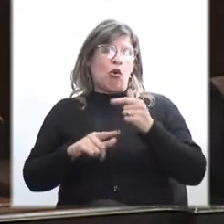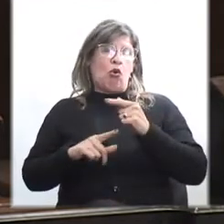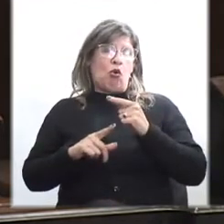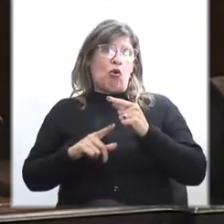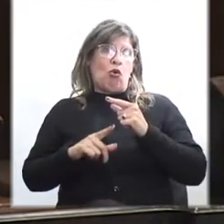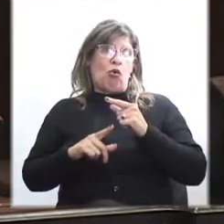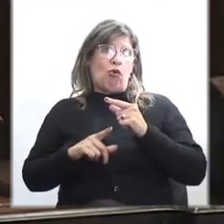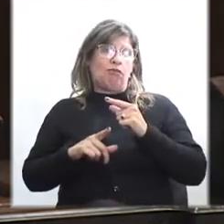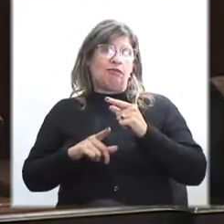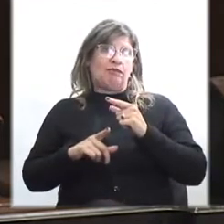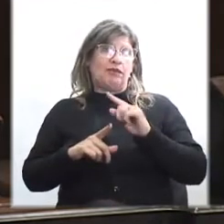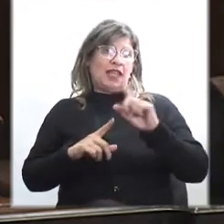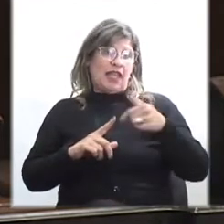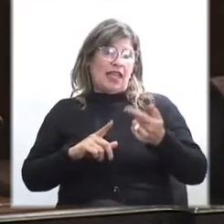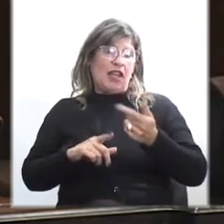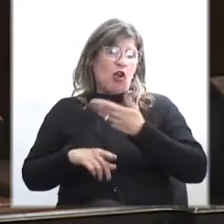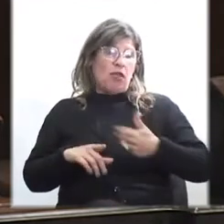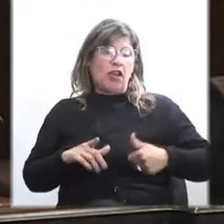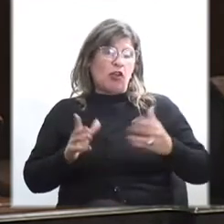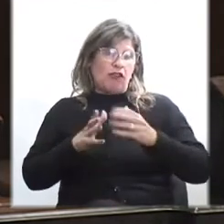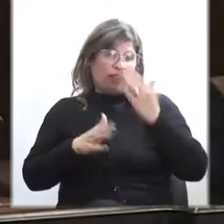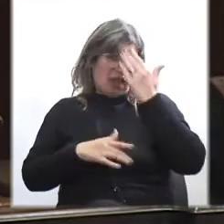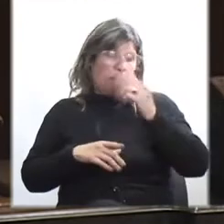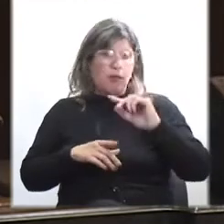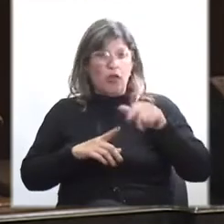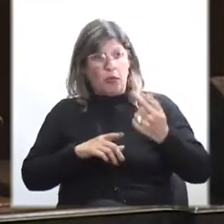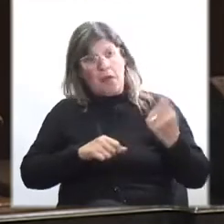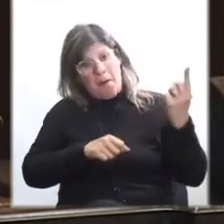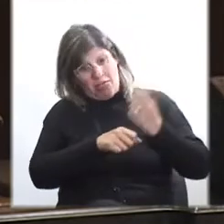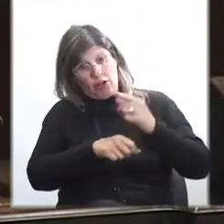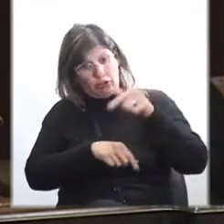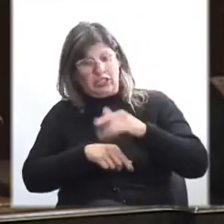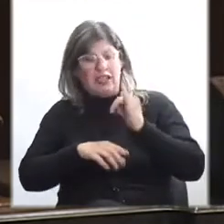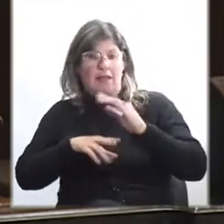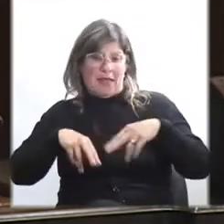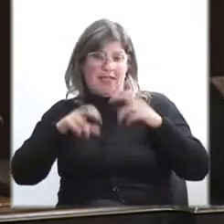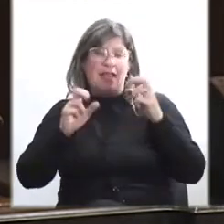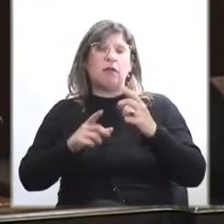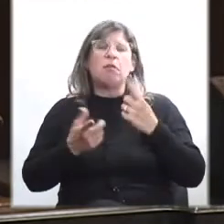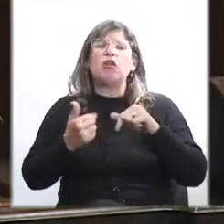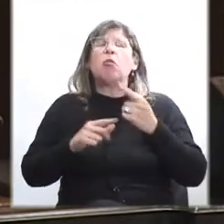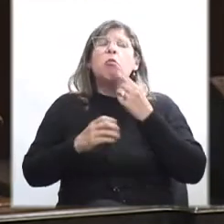que después fue el Frente Amplio lo haya ordenado. Pero, ¿por qué lo tenemos que descartar?